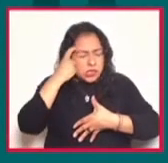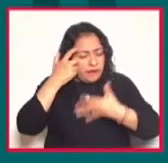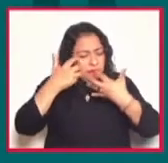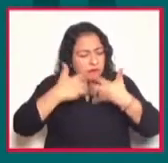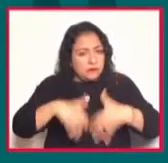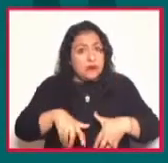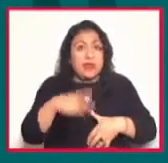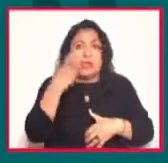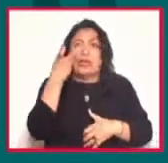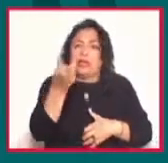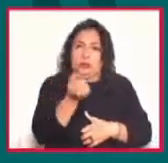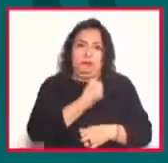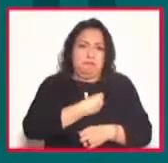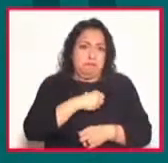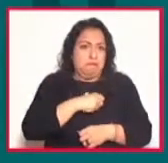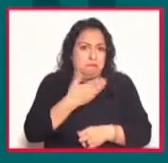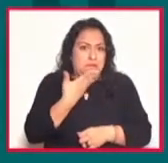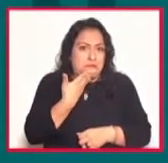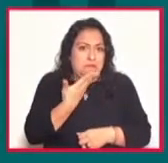parece saludable, por lo menos.